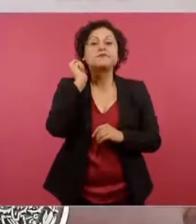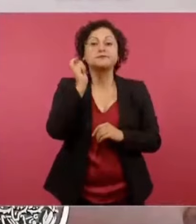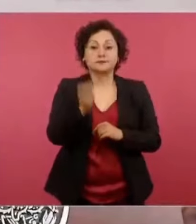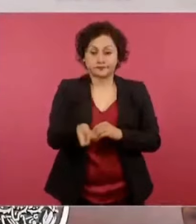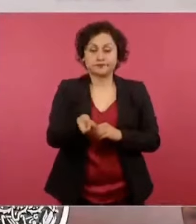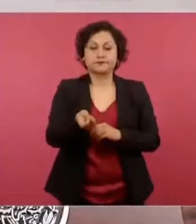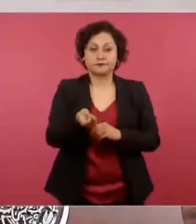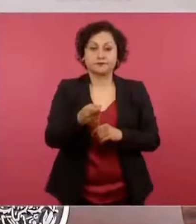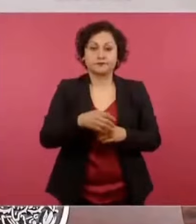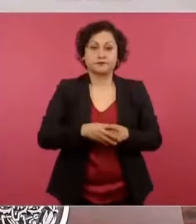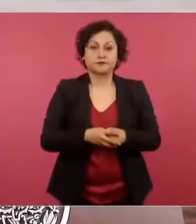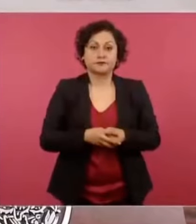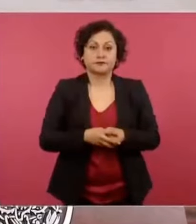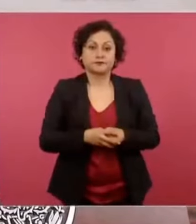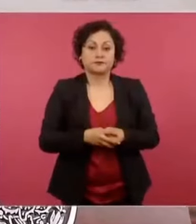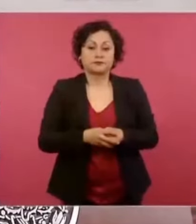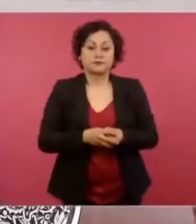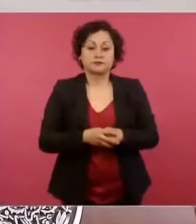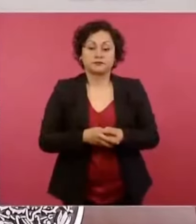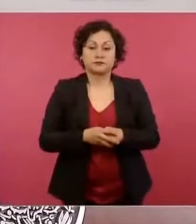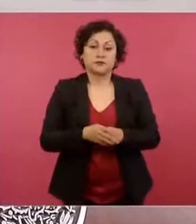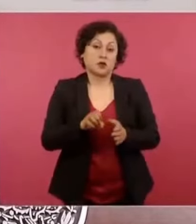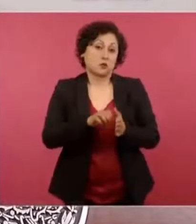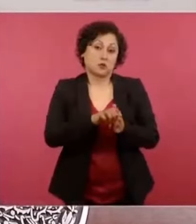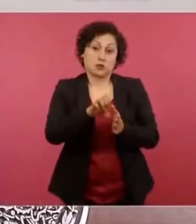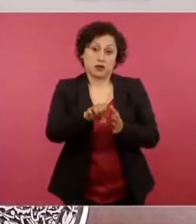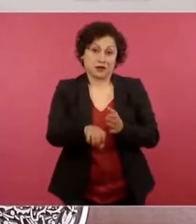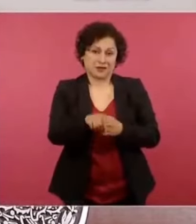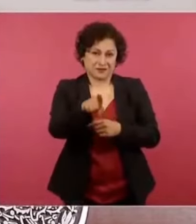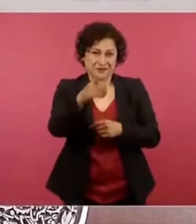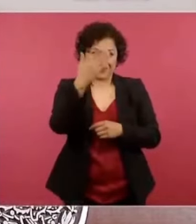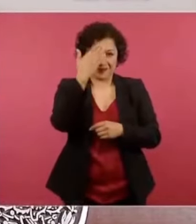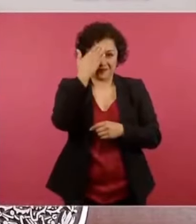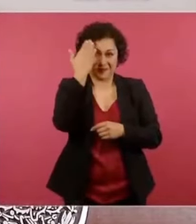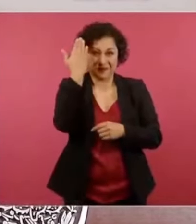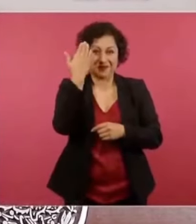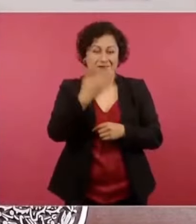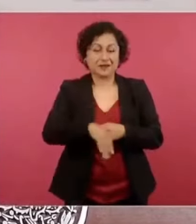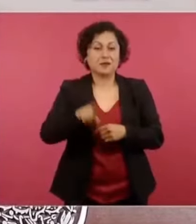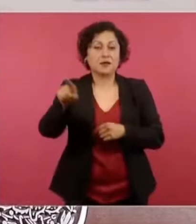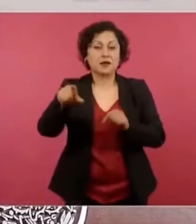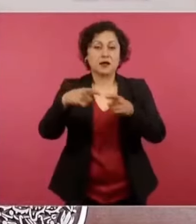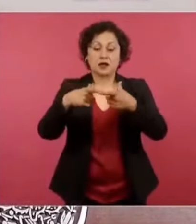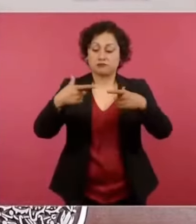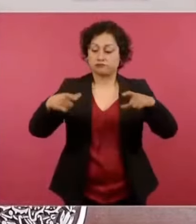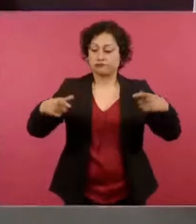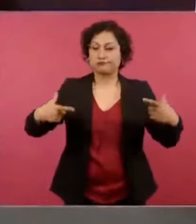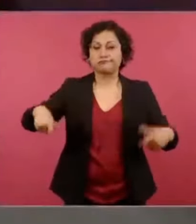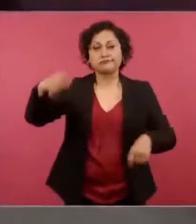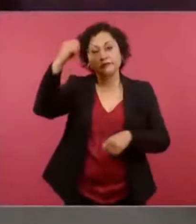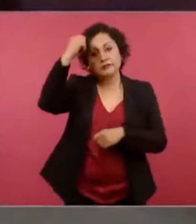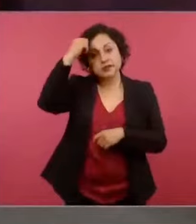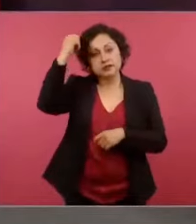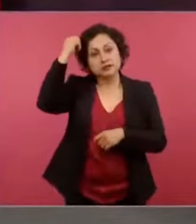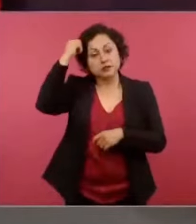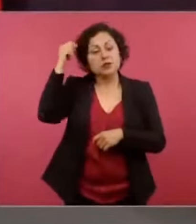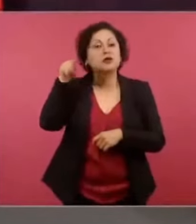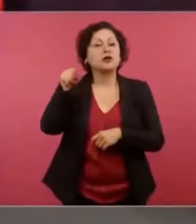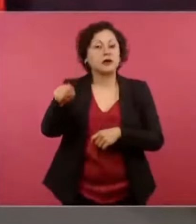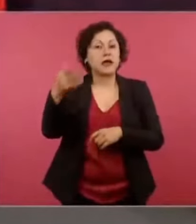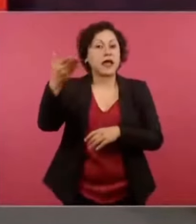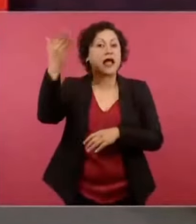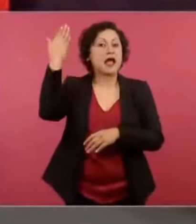construir el nuevo aeropuerto en el lago de Texcoco, todavía